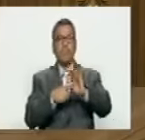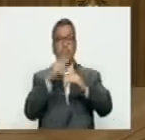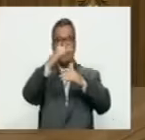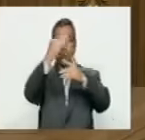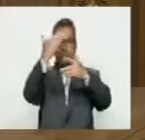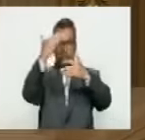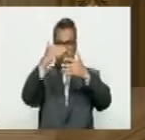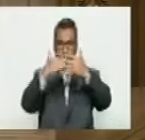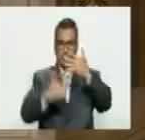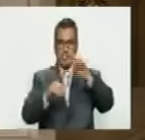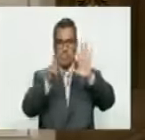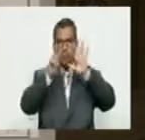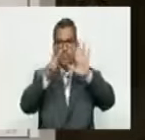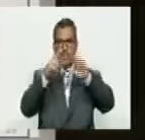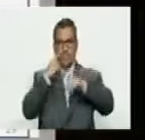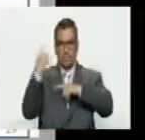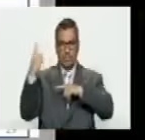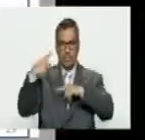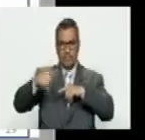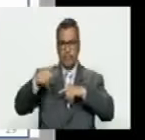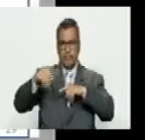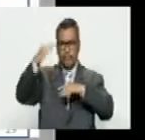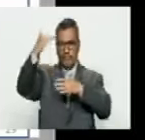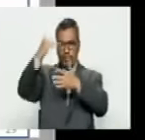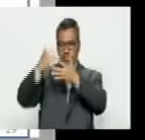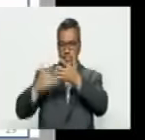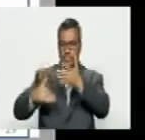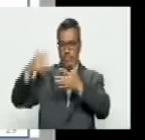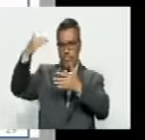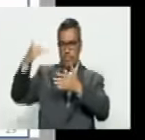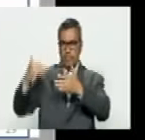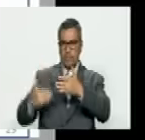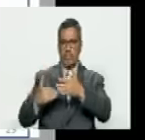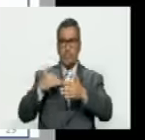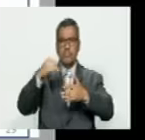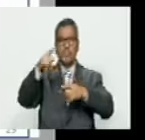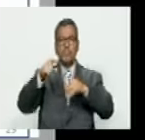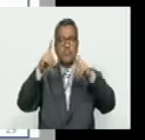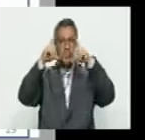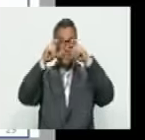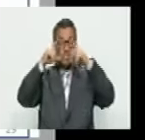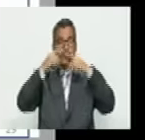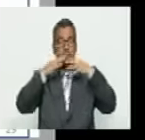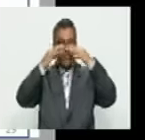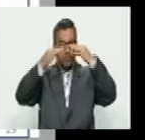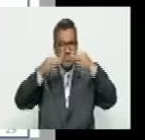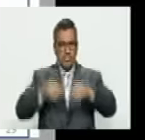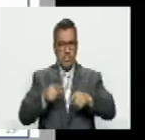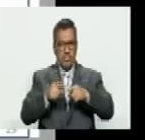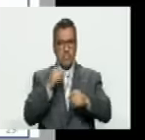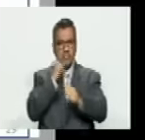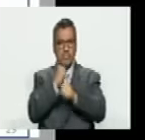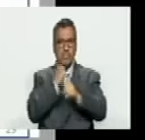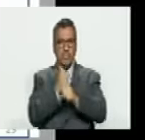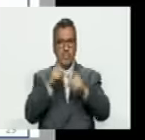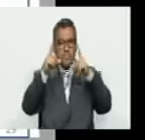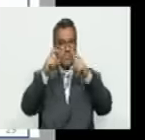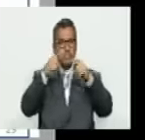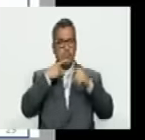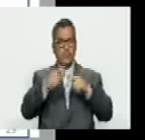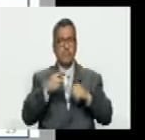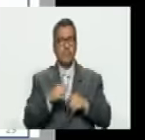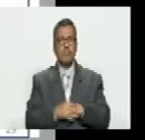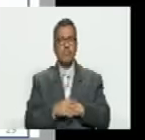estratos que son esos 7 que ven allá a la derecha y le estamos diciendo que con fotos originales nosotros trabajamos con fotos originales dicen